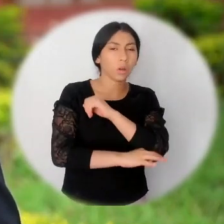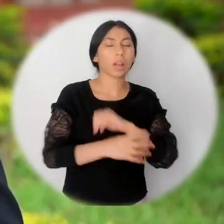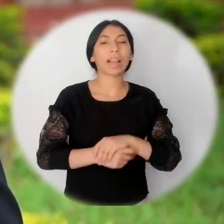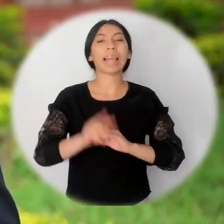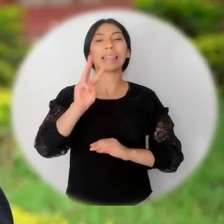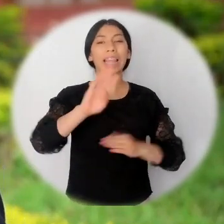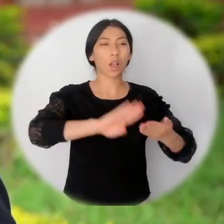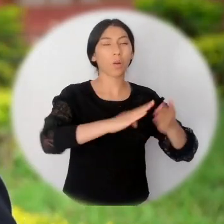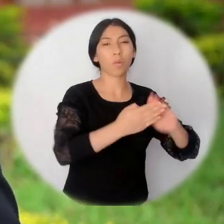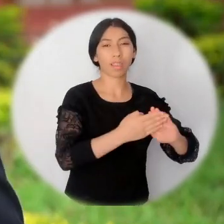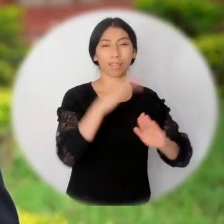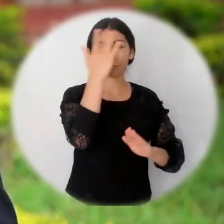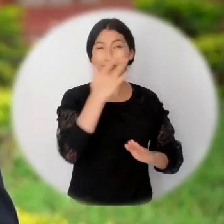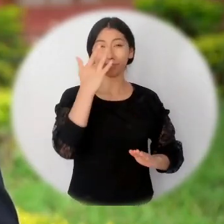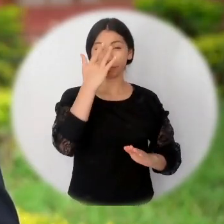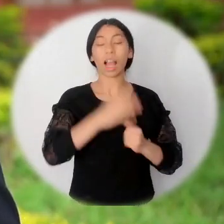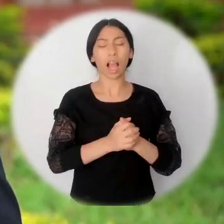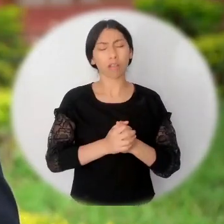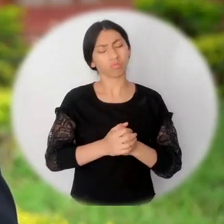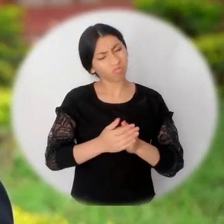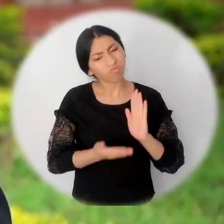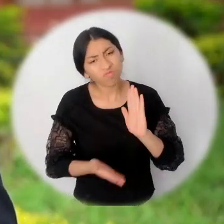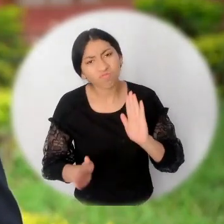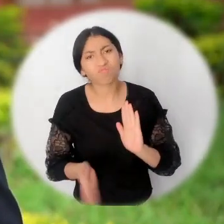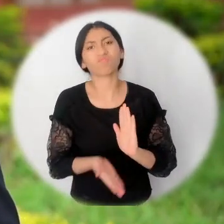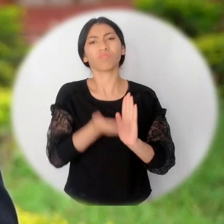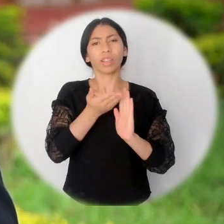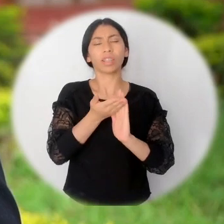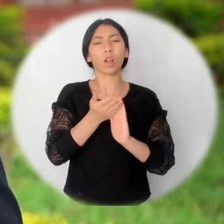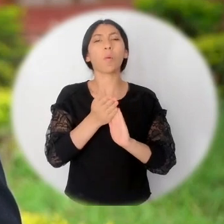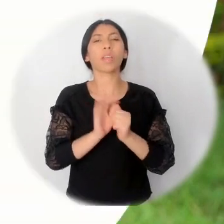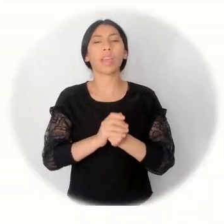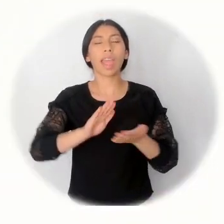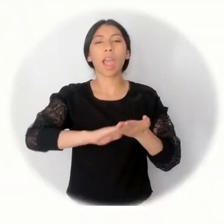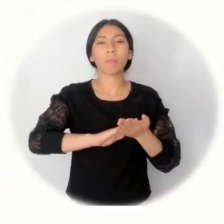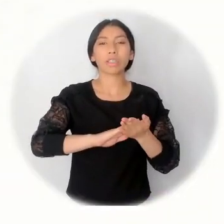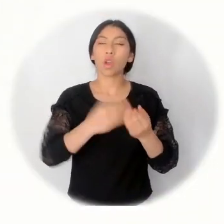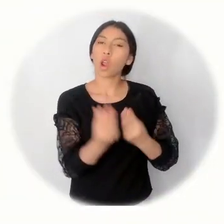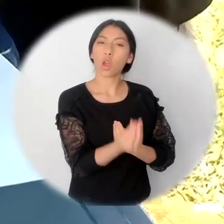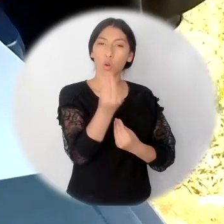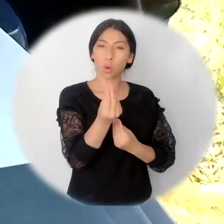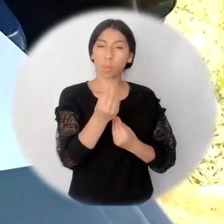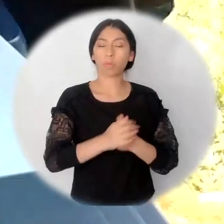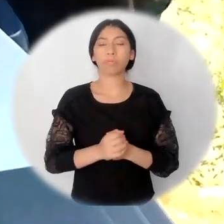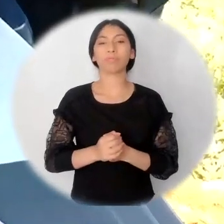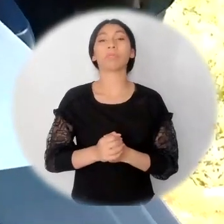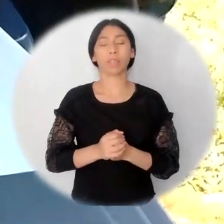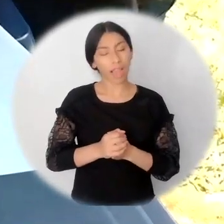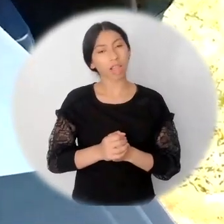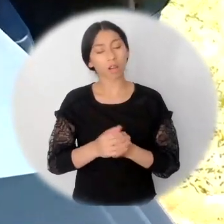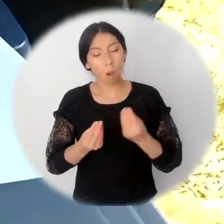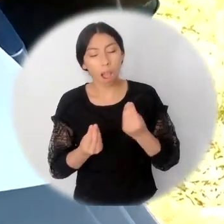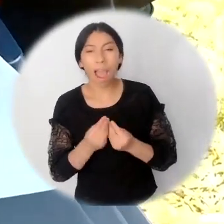tres comunidades afrodescendientes del Bagre, el departamento de Antioquia, avanzan en su plan de reparación colectiva. Con la elaboración